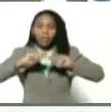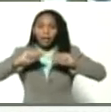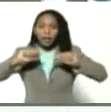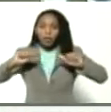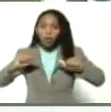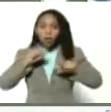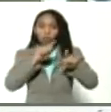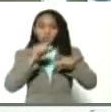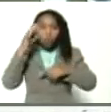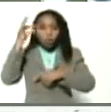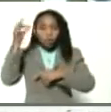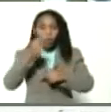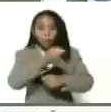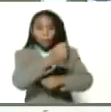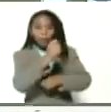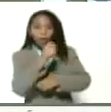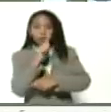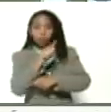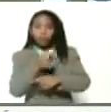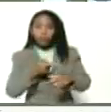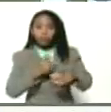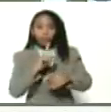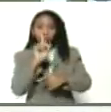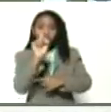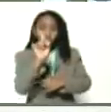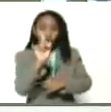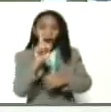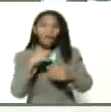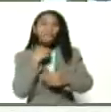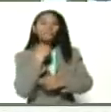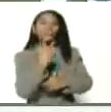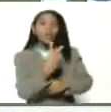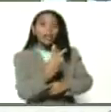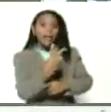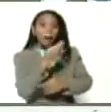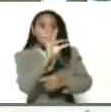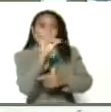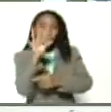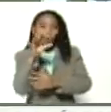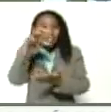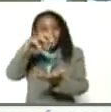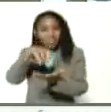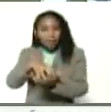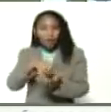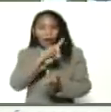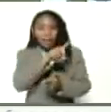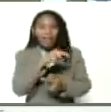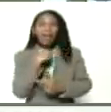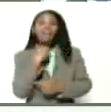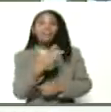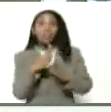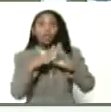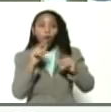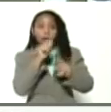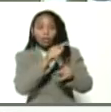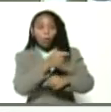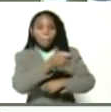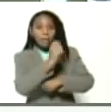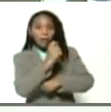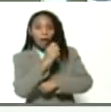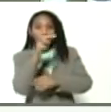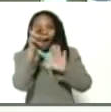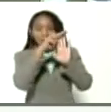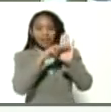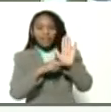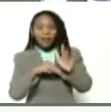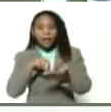de sus consejos de pescadores y a su vez eligieron una vocería estadal para que sea la voz de todos sus pescadores a nivel